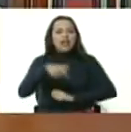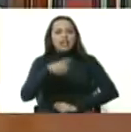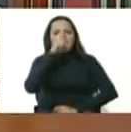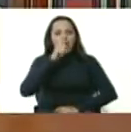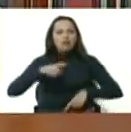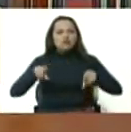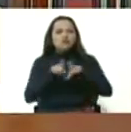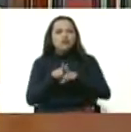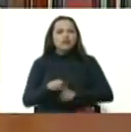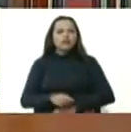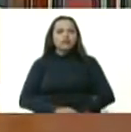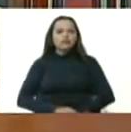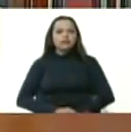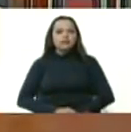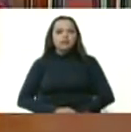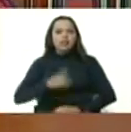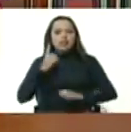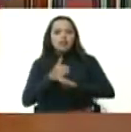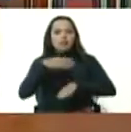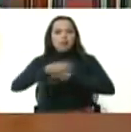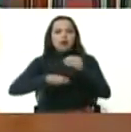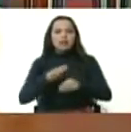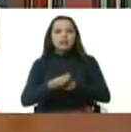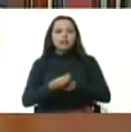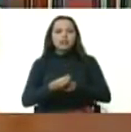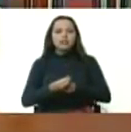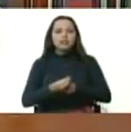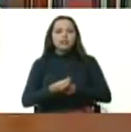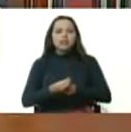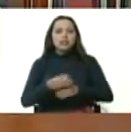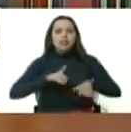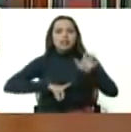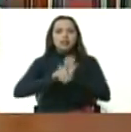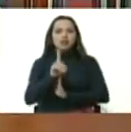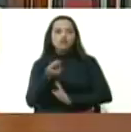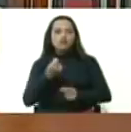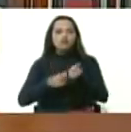tenemos que lograr la creación de riqueza para el país